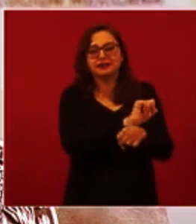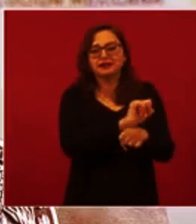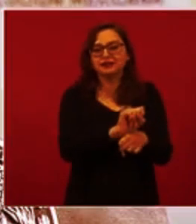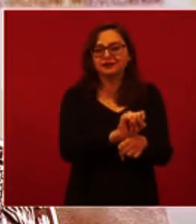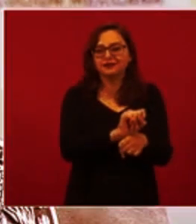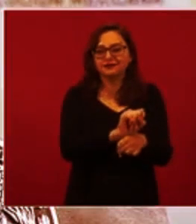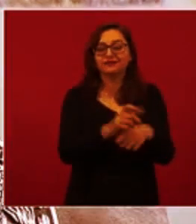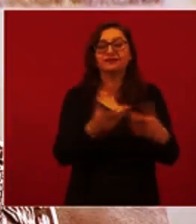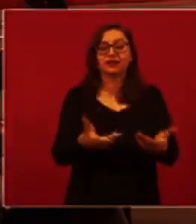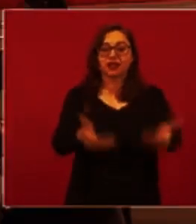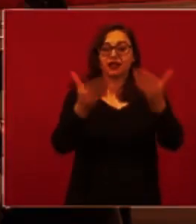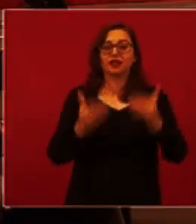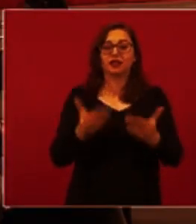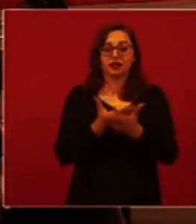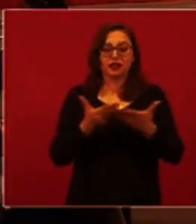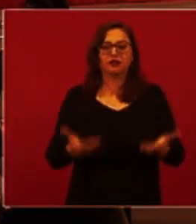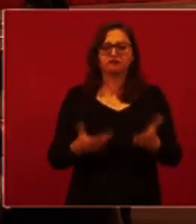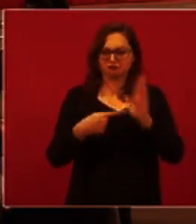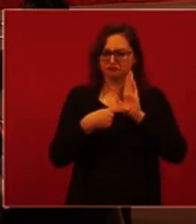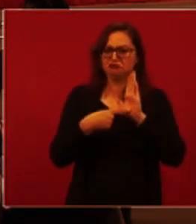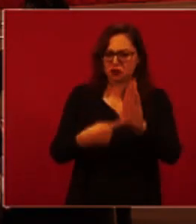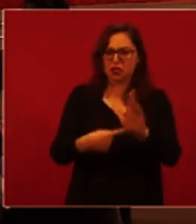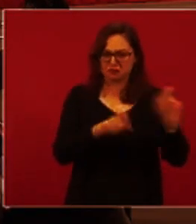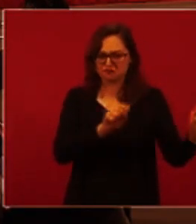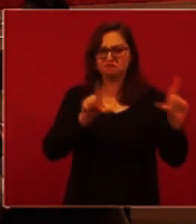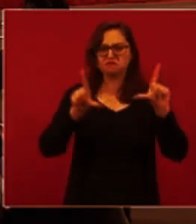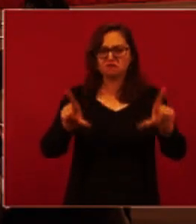Vamos a verlo en números, si son tan amables de presentar.